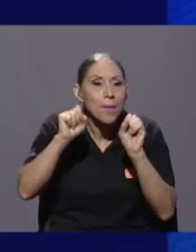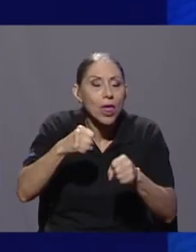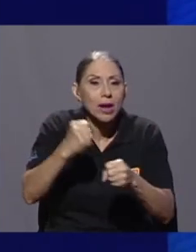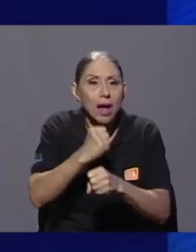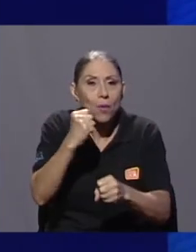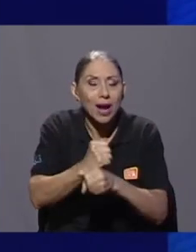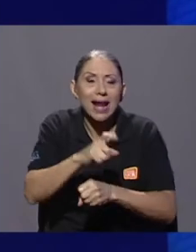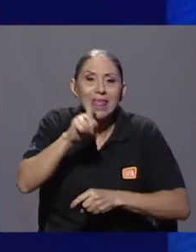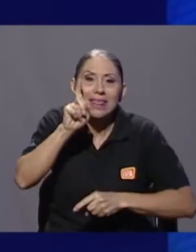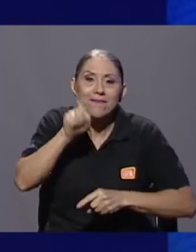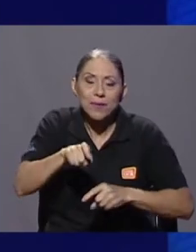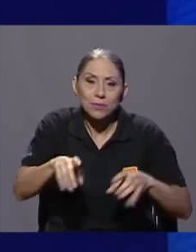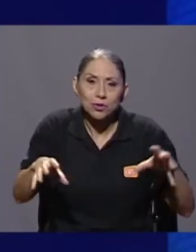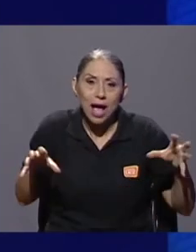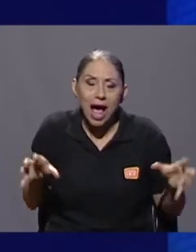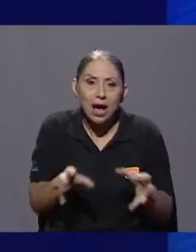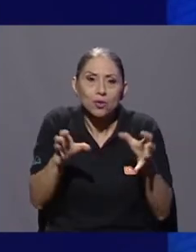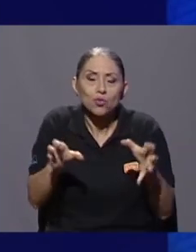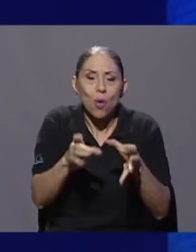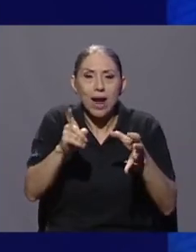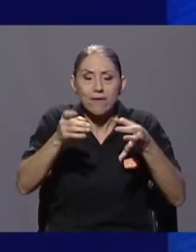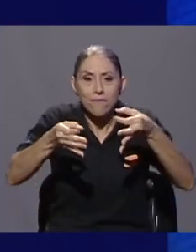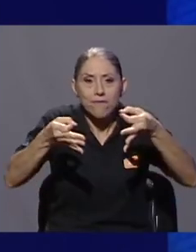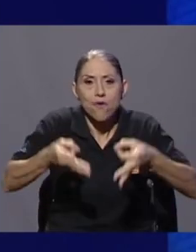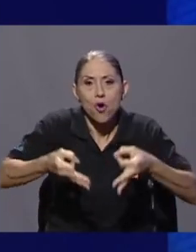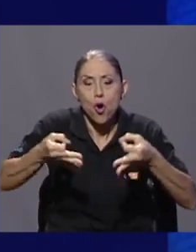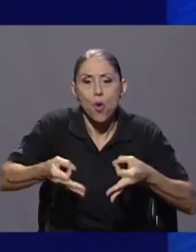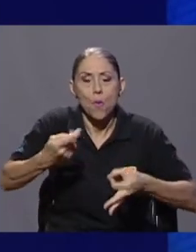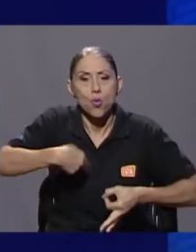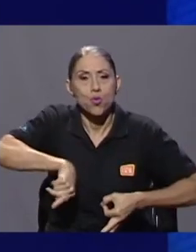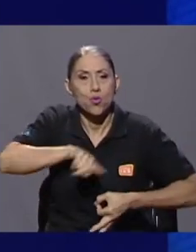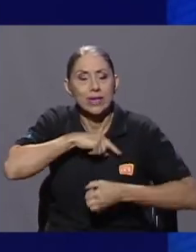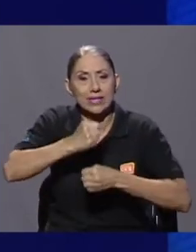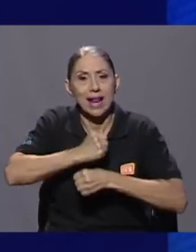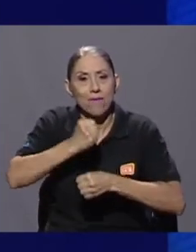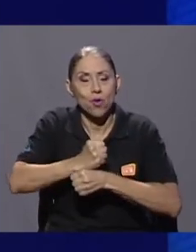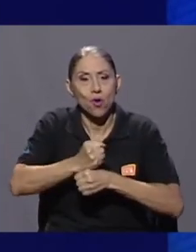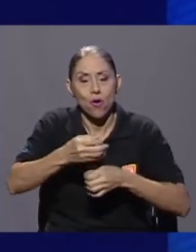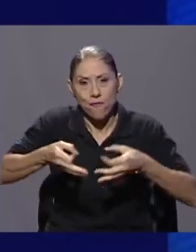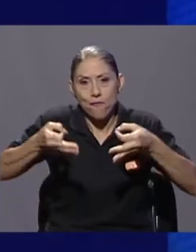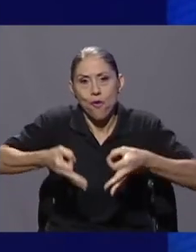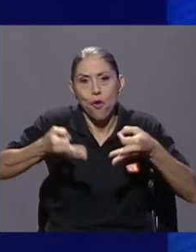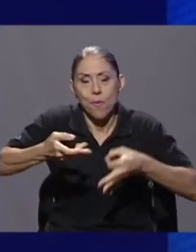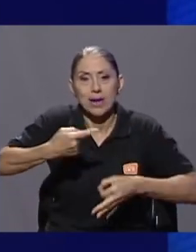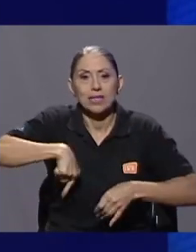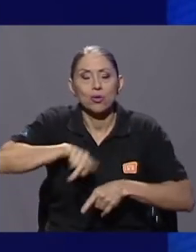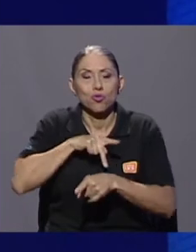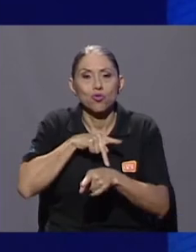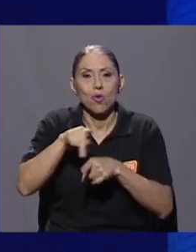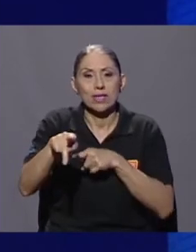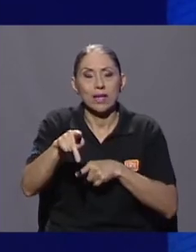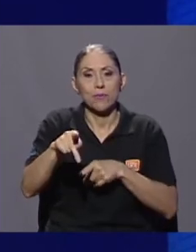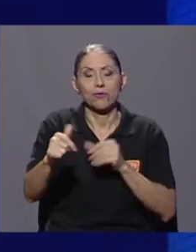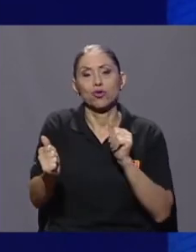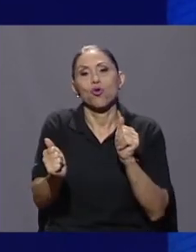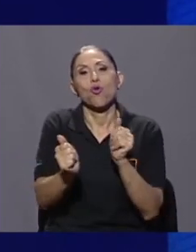poder actuar formalizando nuestra labor, nuestra profesión, nuestro oficio, con el fin de que justamente